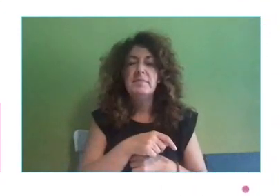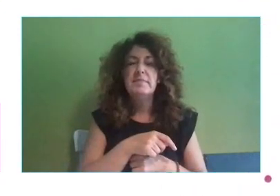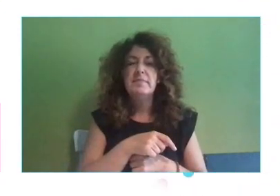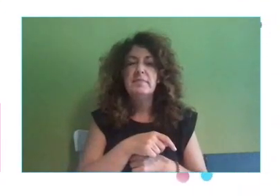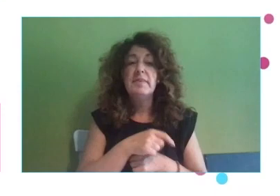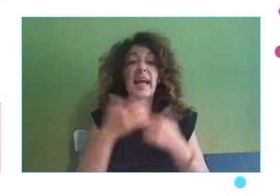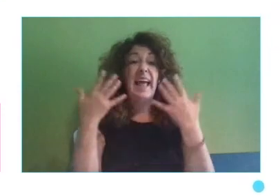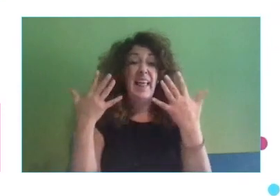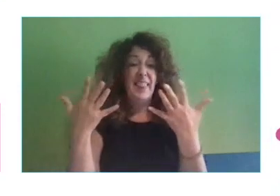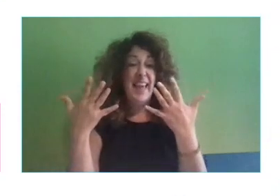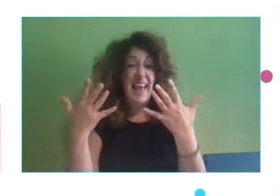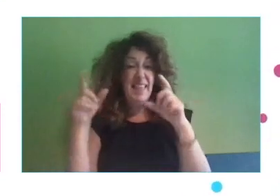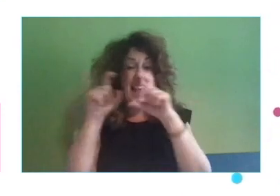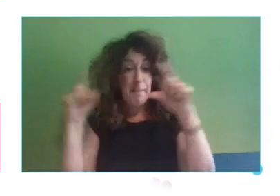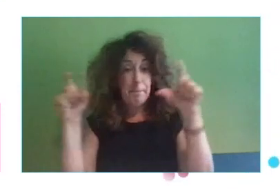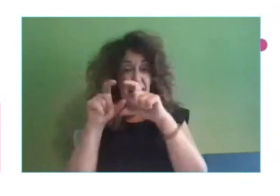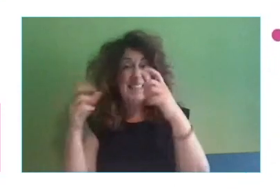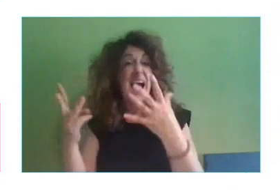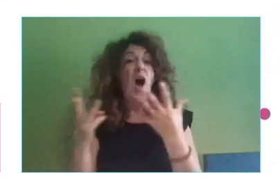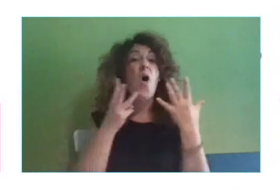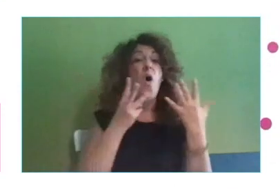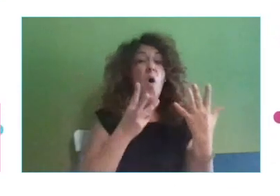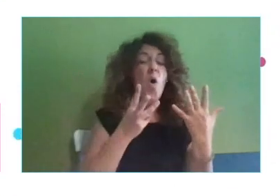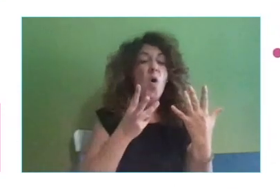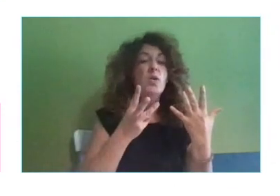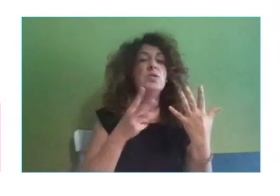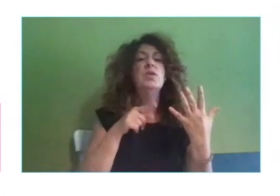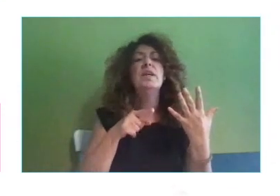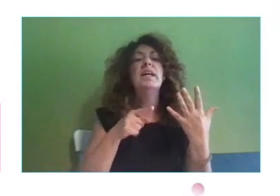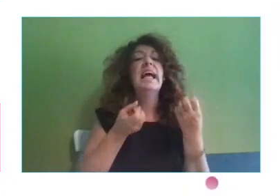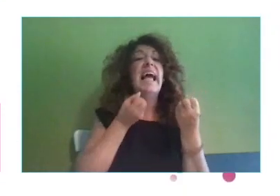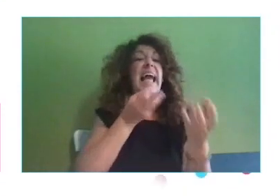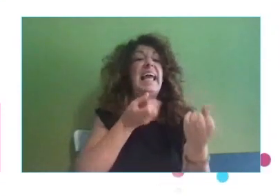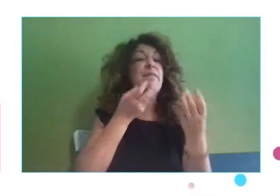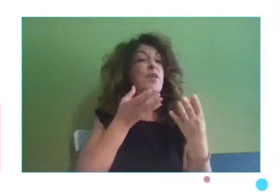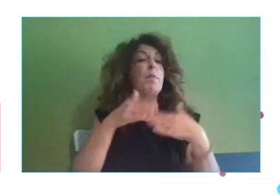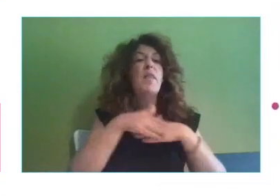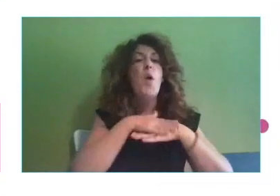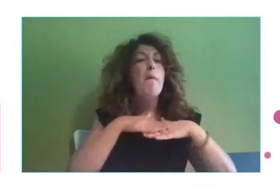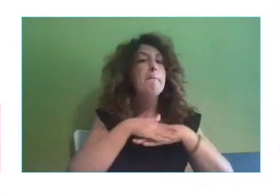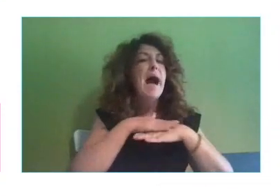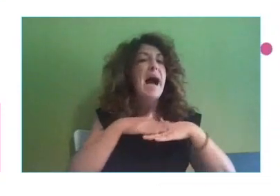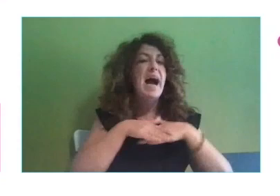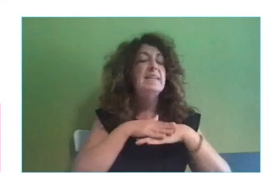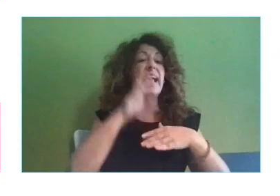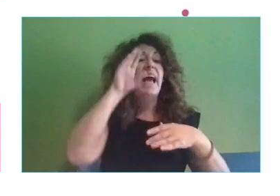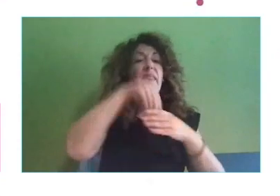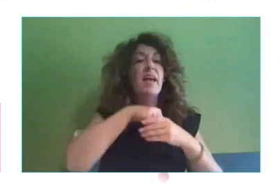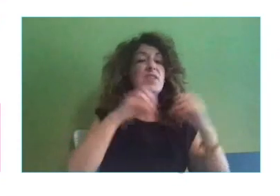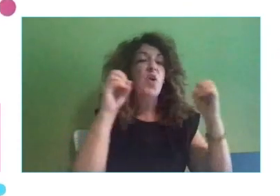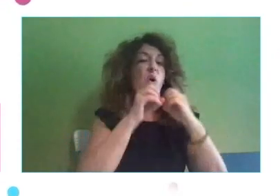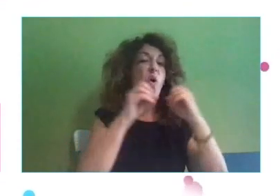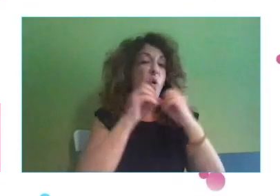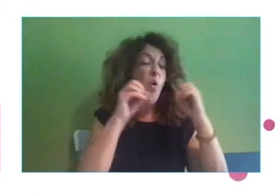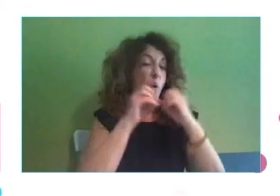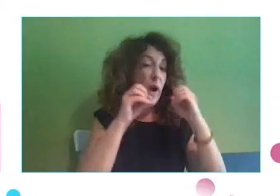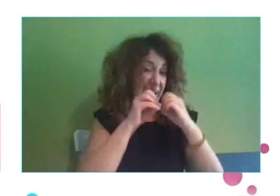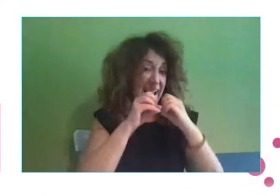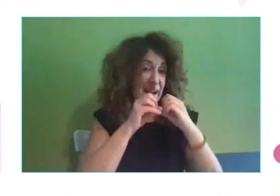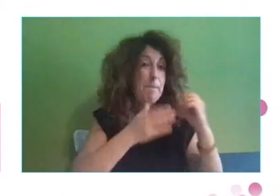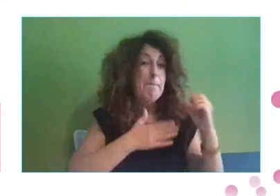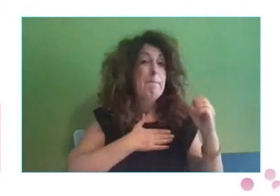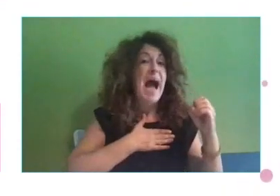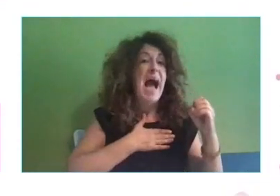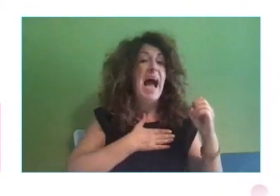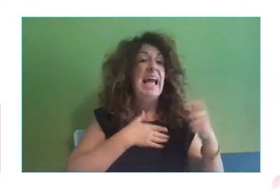tienen la información básica de su negocio en Google My Business incompleta o incorrecta. Es el 80